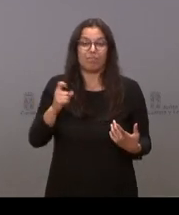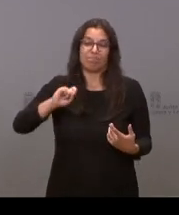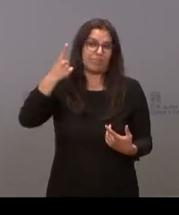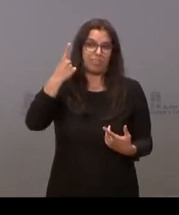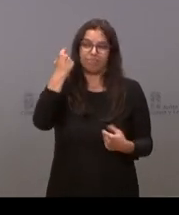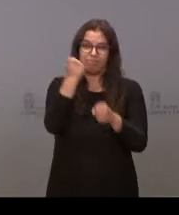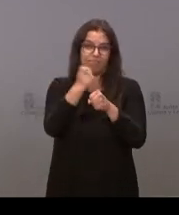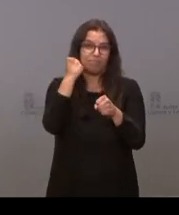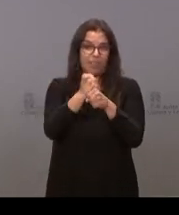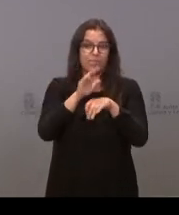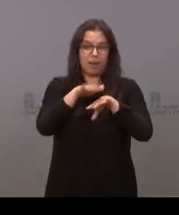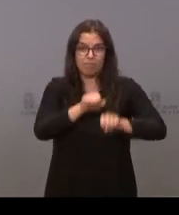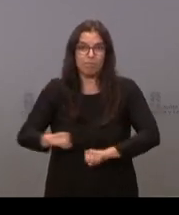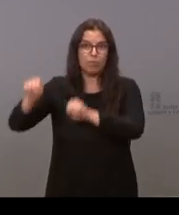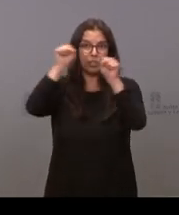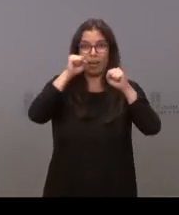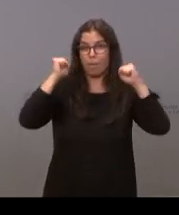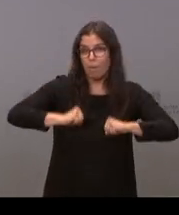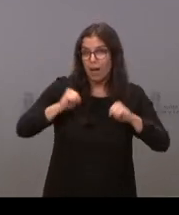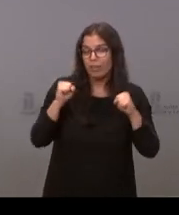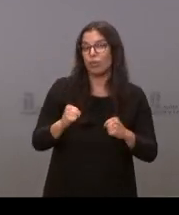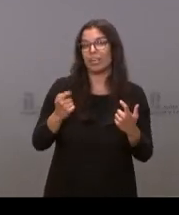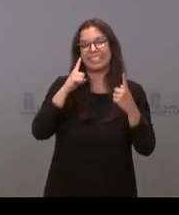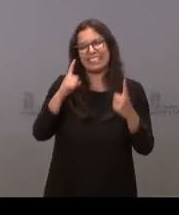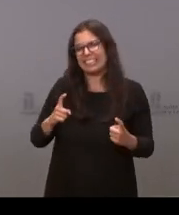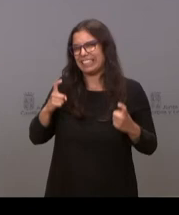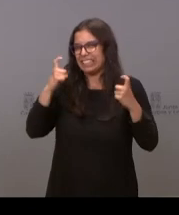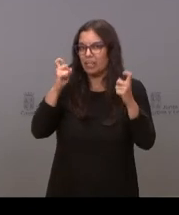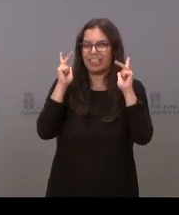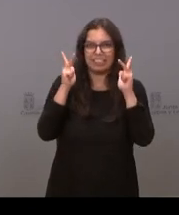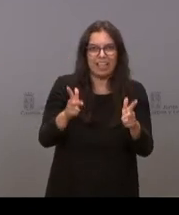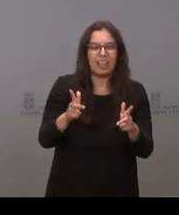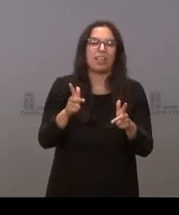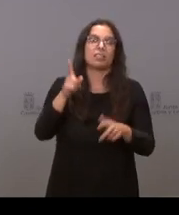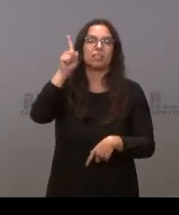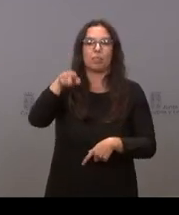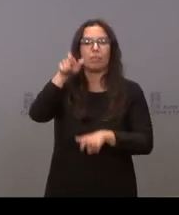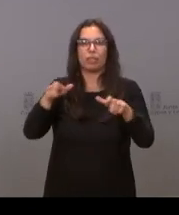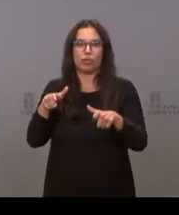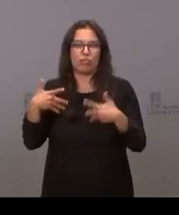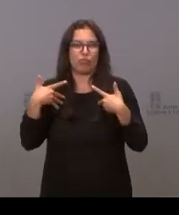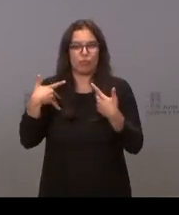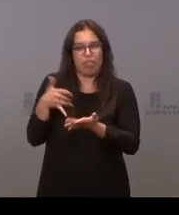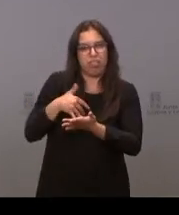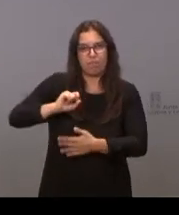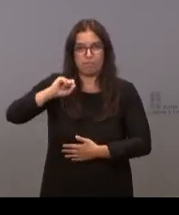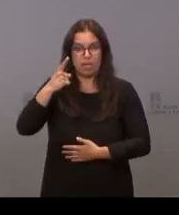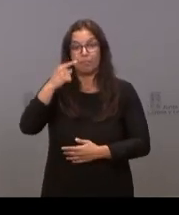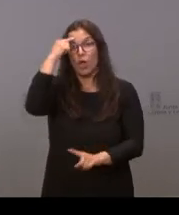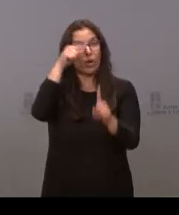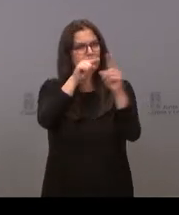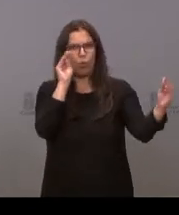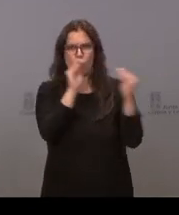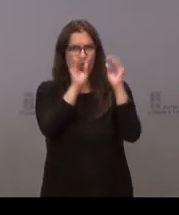para proteger a las personas mayores, un esfuerzo en residencias y a las personas más vulnerables. Coincidimos en los objetivos.